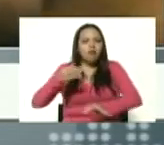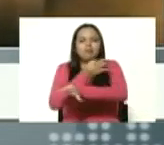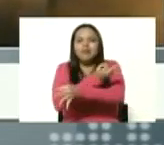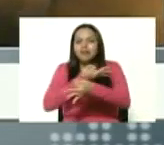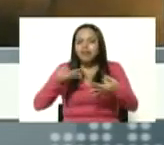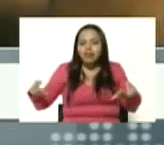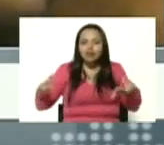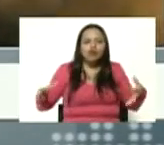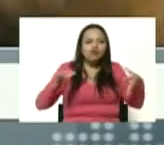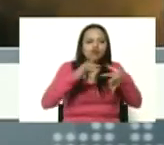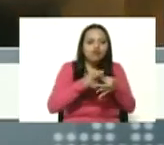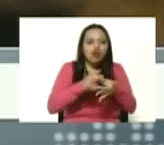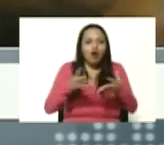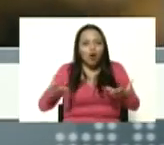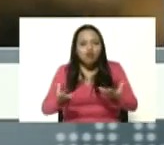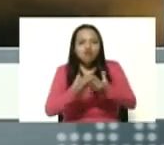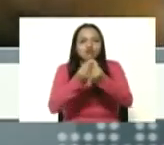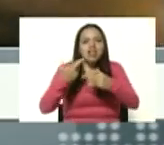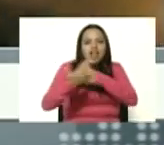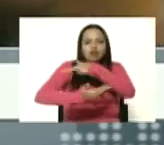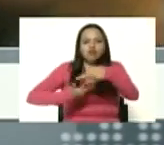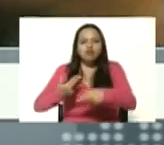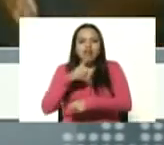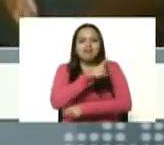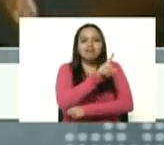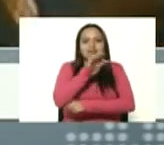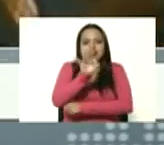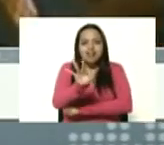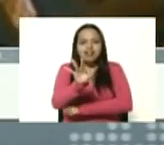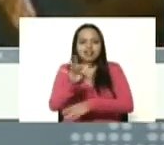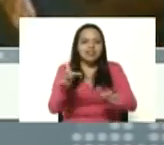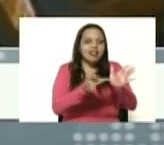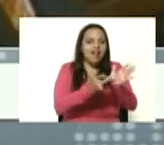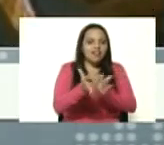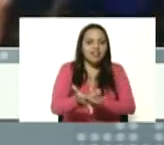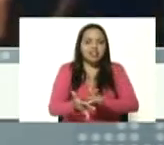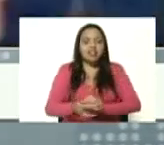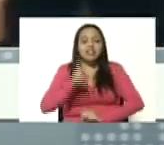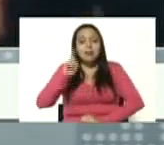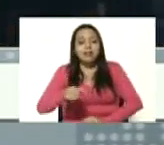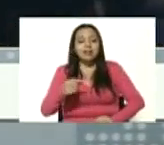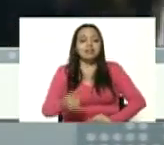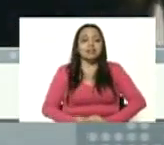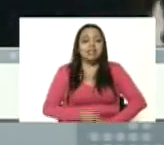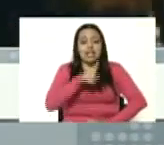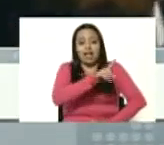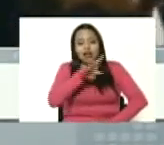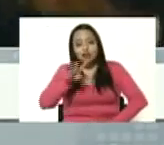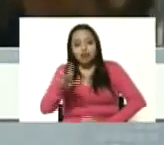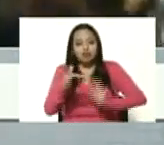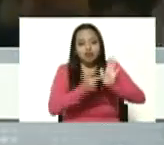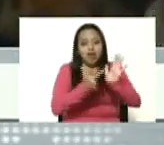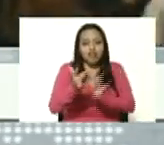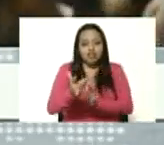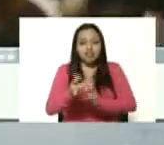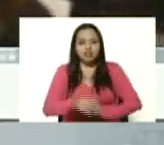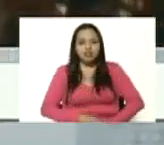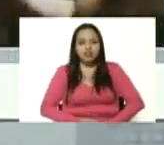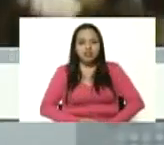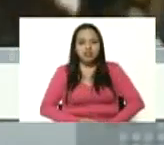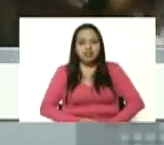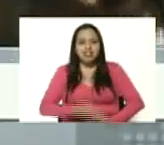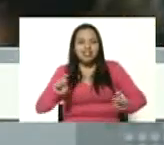con la revolución del 13 de abril y la revolución del 14 de abril que recuperó la